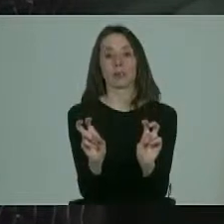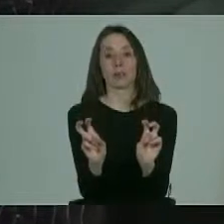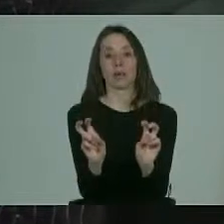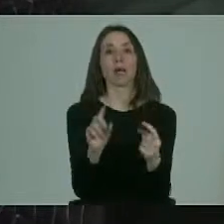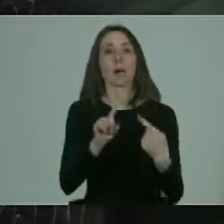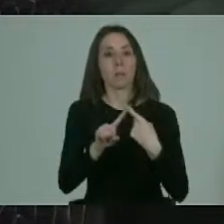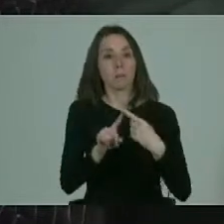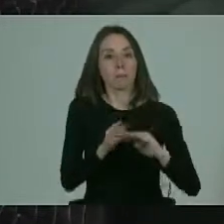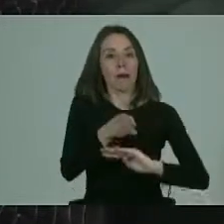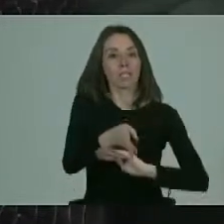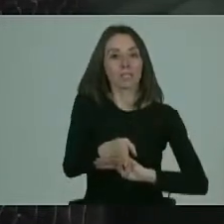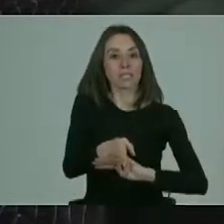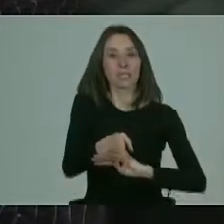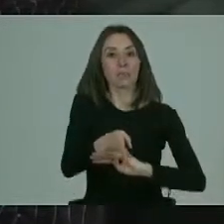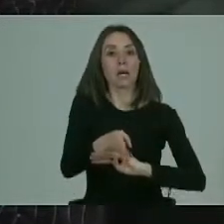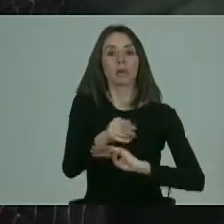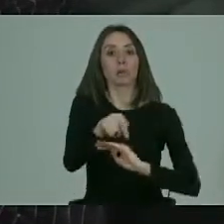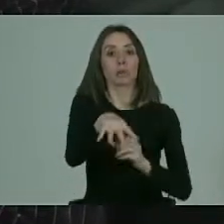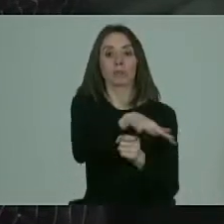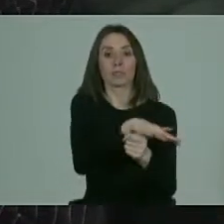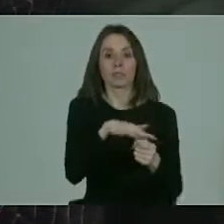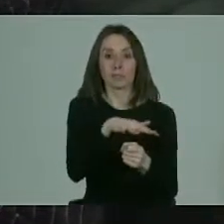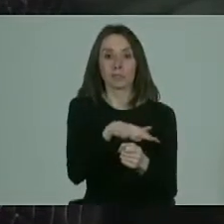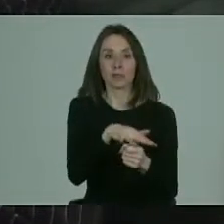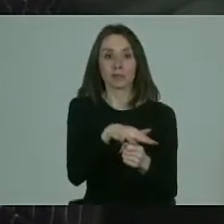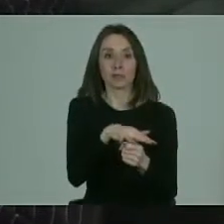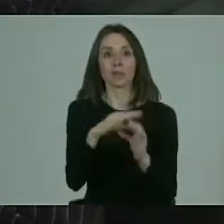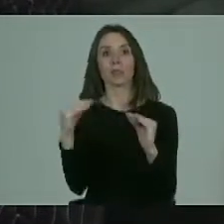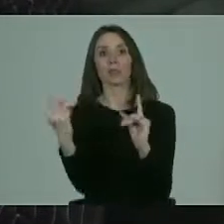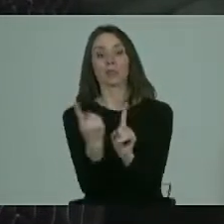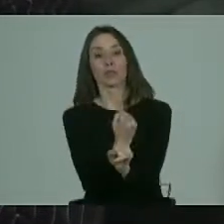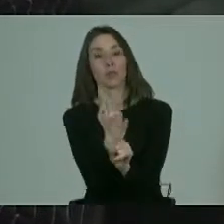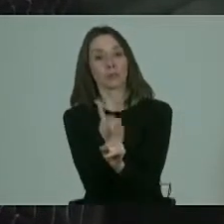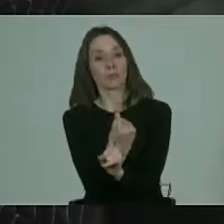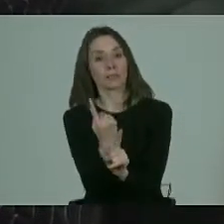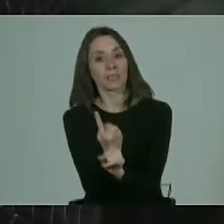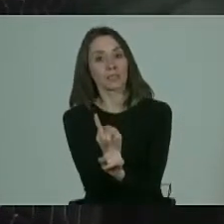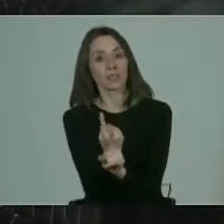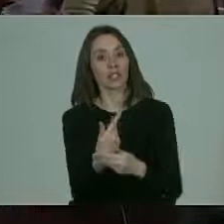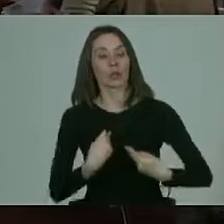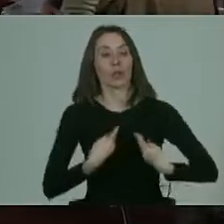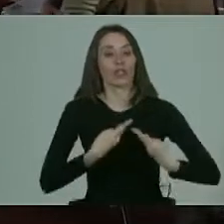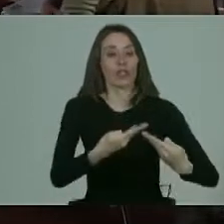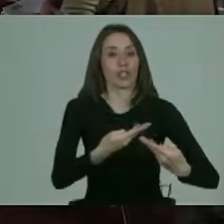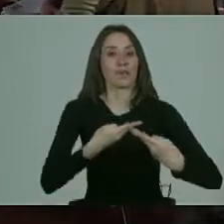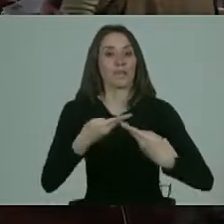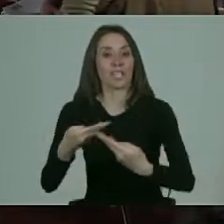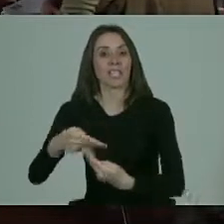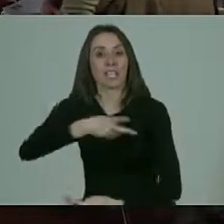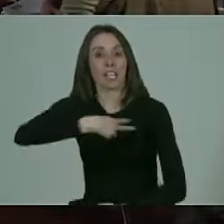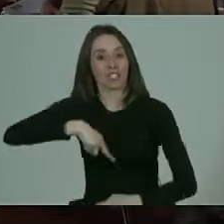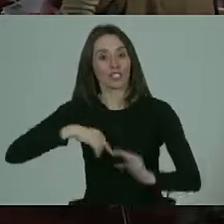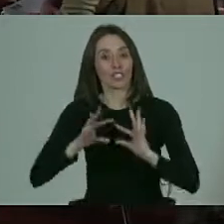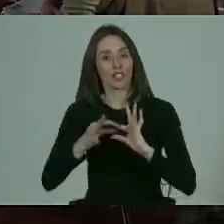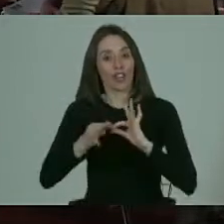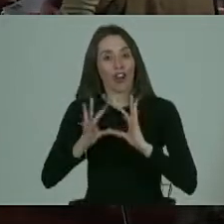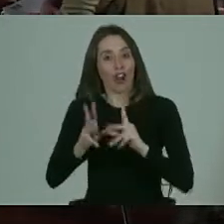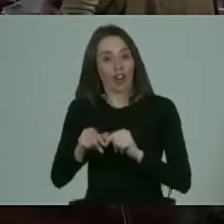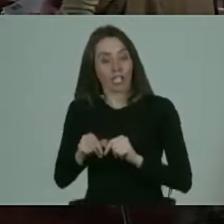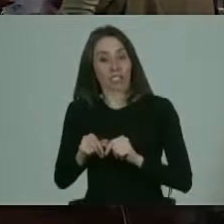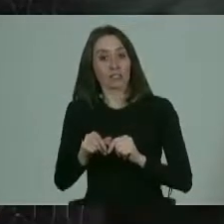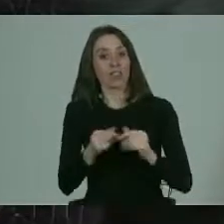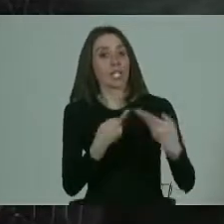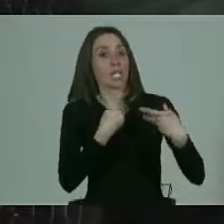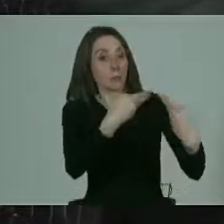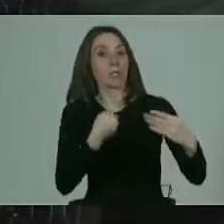participar en este tipo de circunstancias en las conversaciones en las que se nos invite en realidad nosotros como organización vamos a donde se